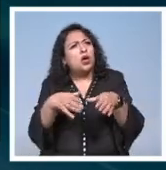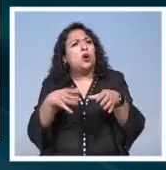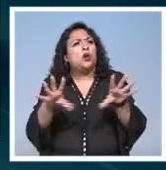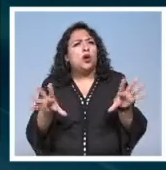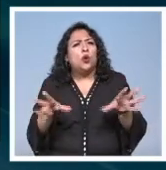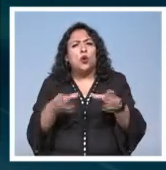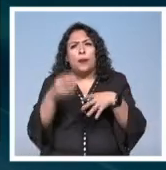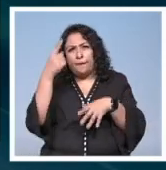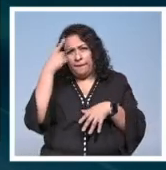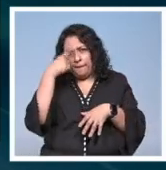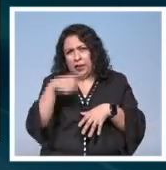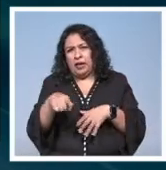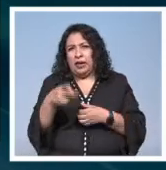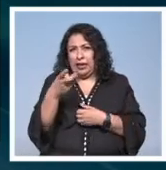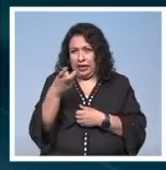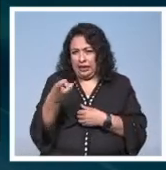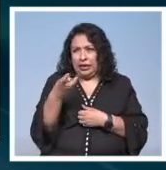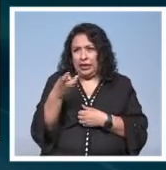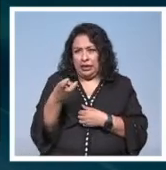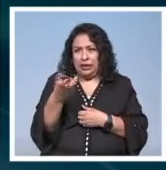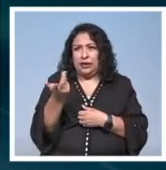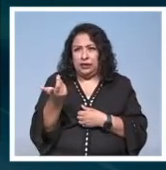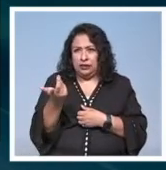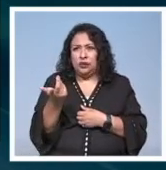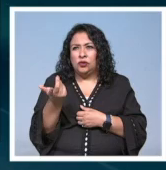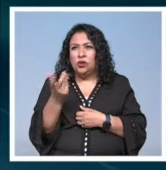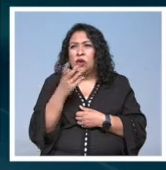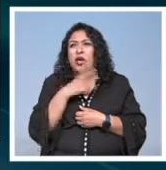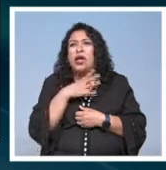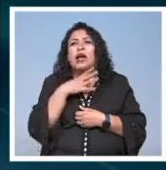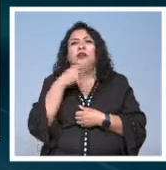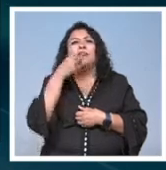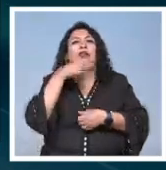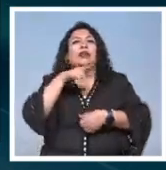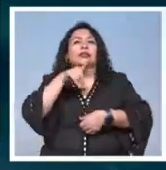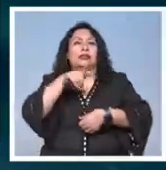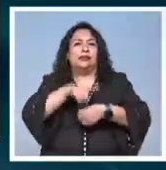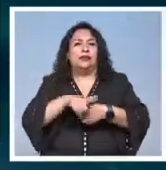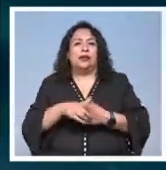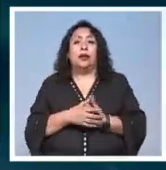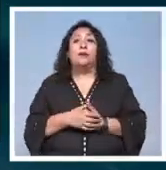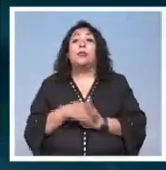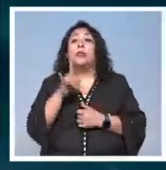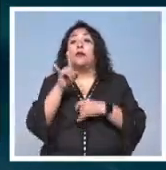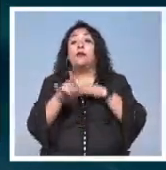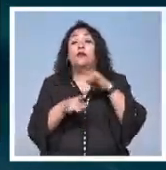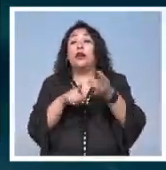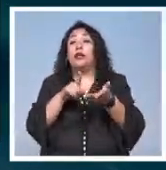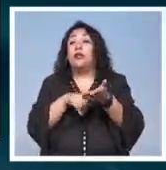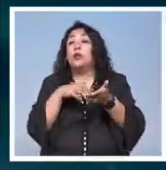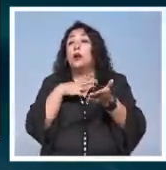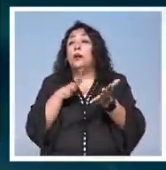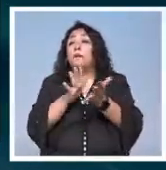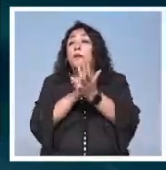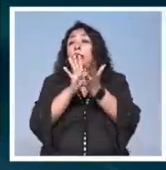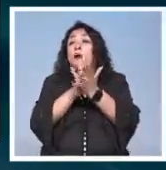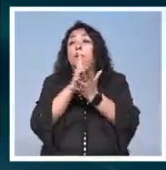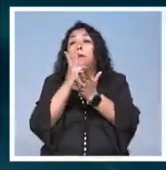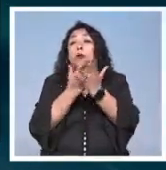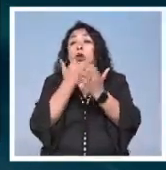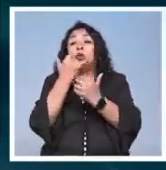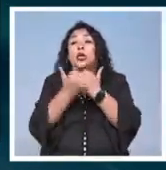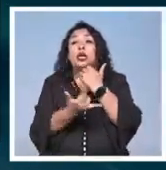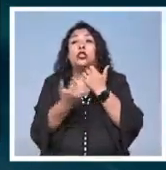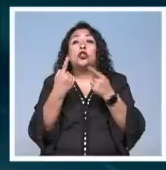juntan para hacer precisamente este este festival La Feria cuenta con la colaboración de proyectos